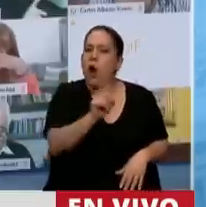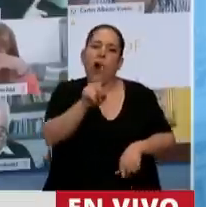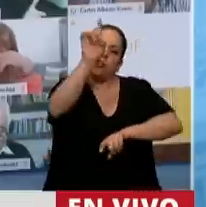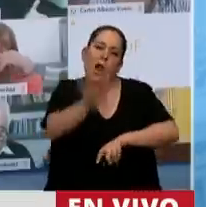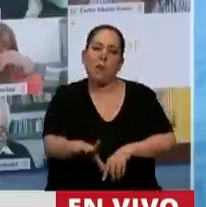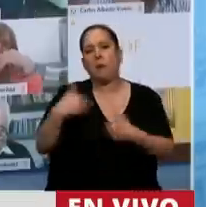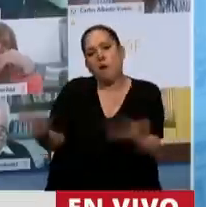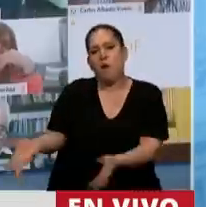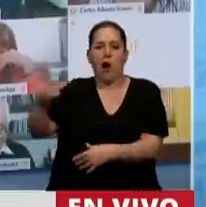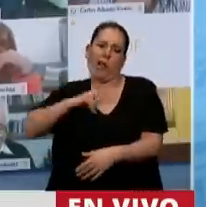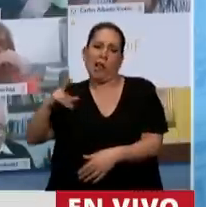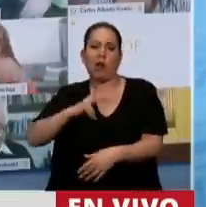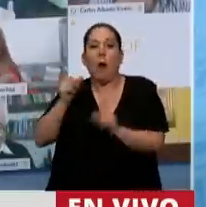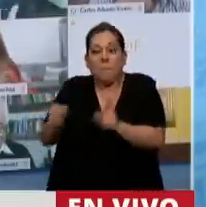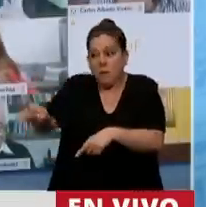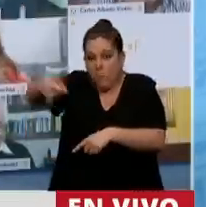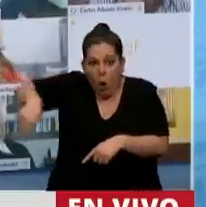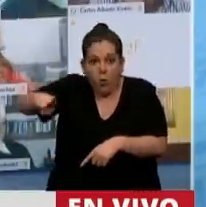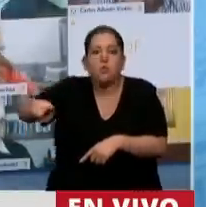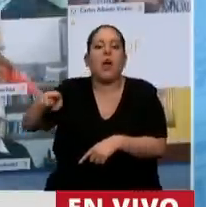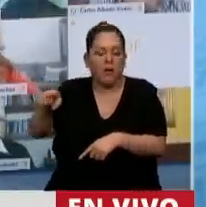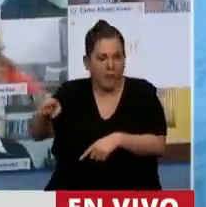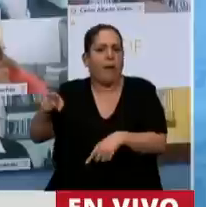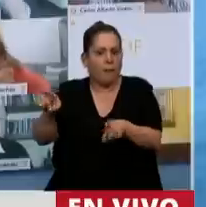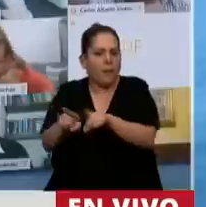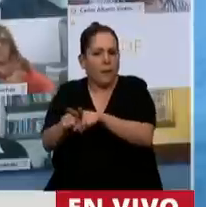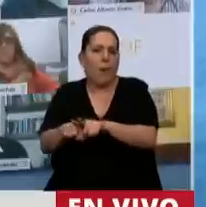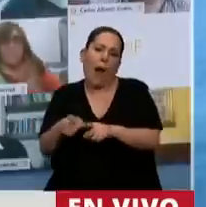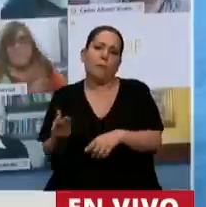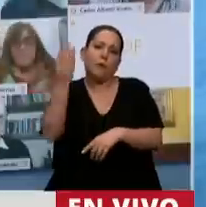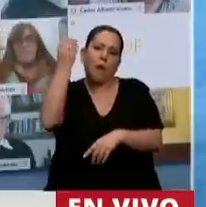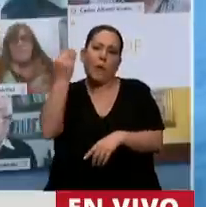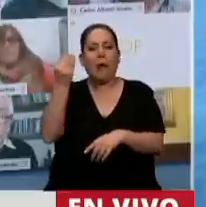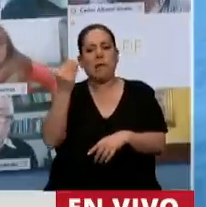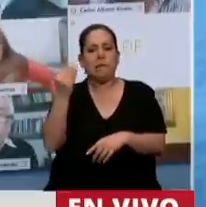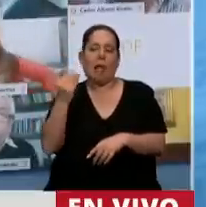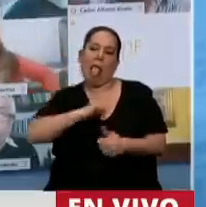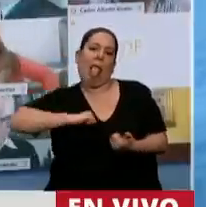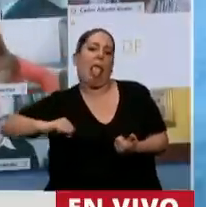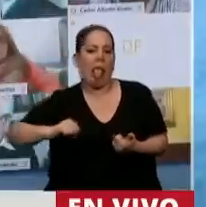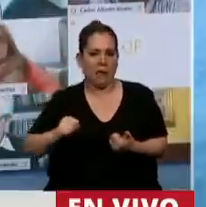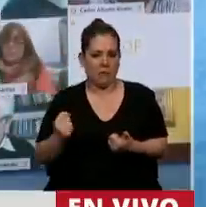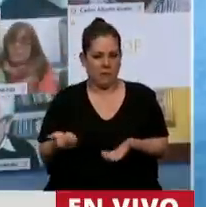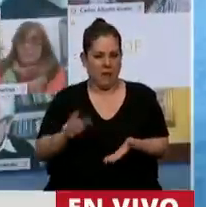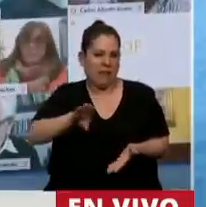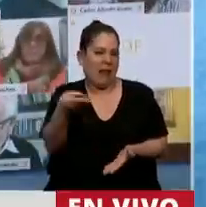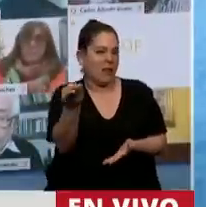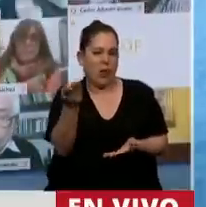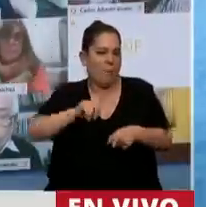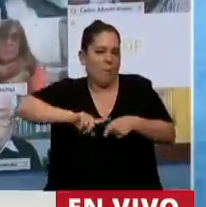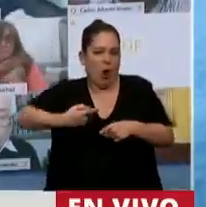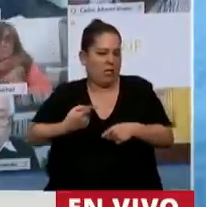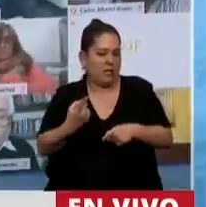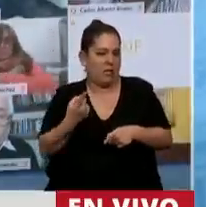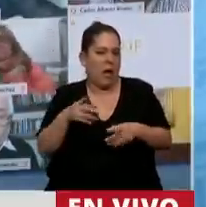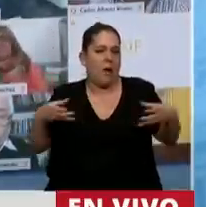en nombre de los cuales ustedes hablan dándole la espalda a muchos de ustedes a la tradición política de